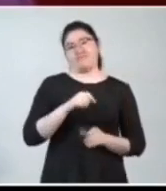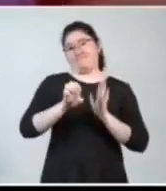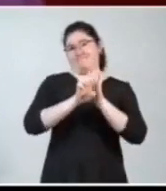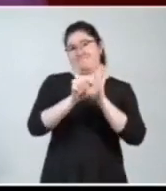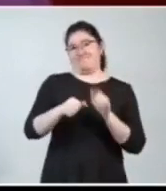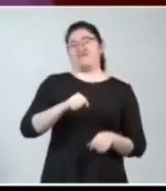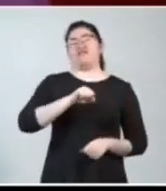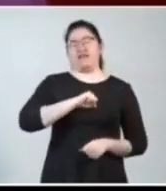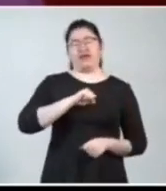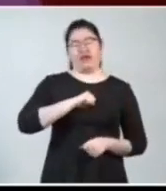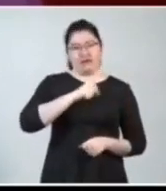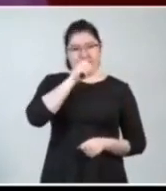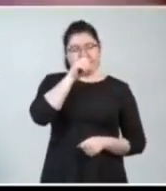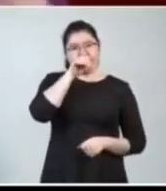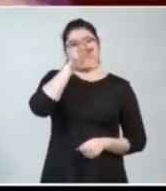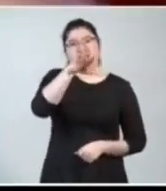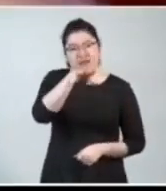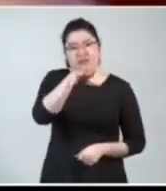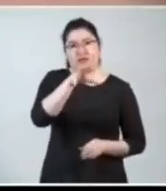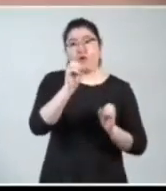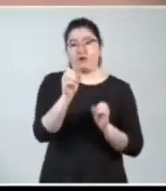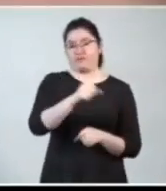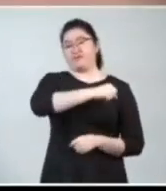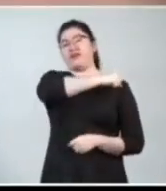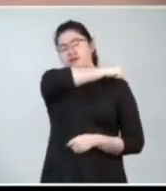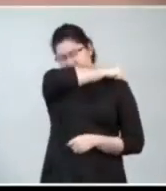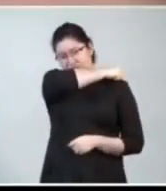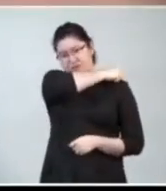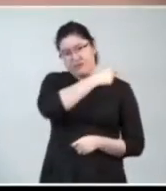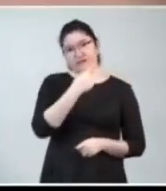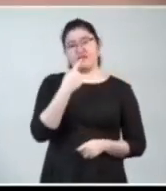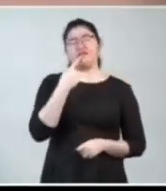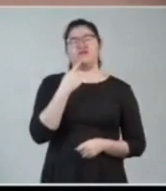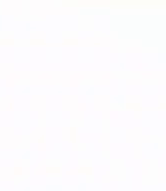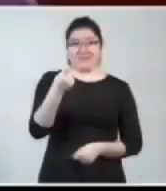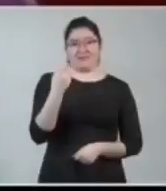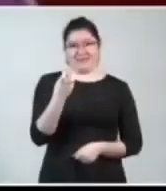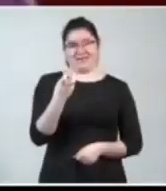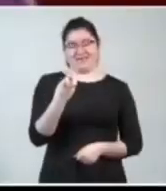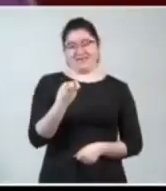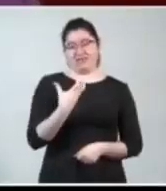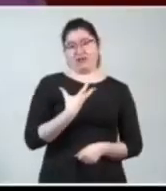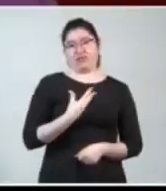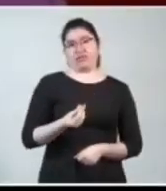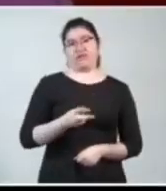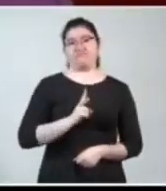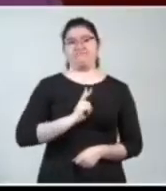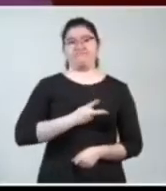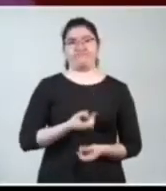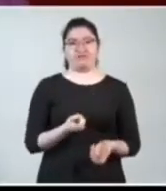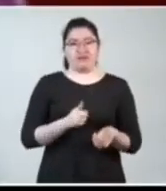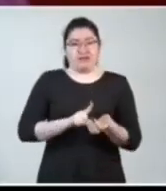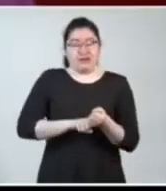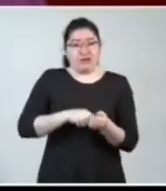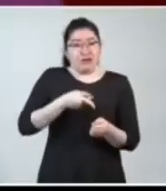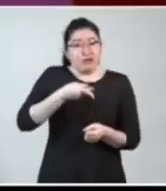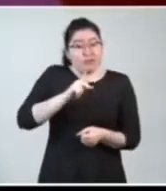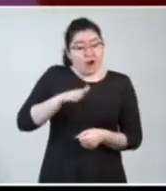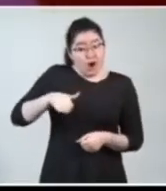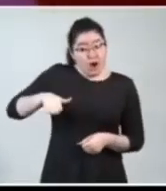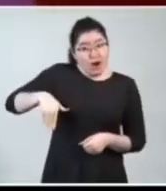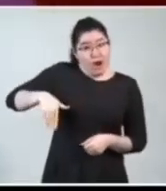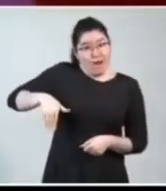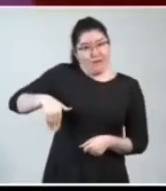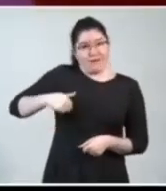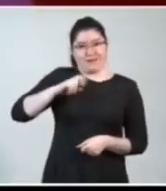uno, pues tornuda uno, pero esas no llegan muy lejos. Pero lo que no reconocían, y apenas